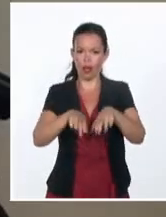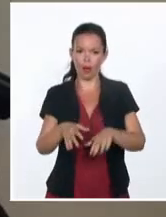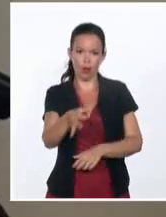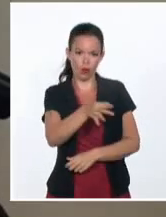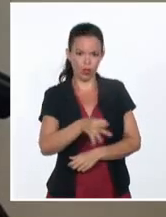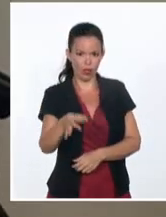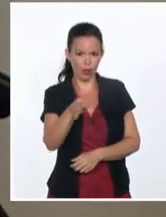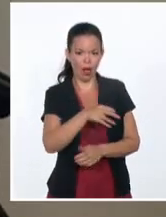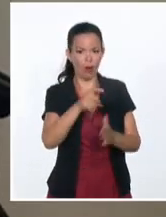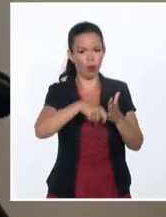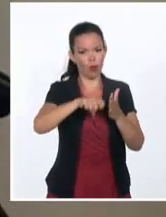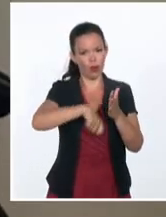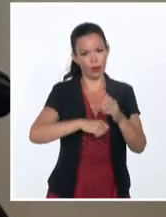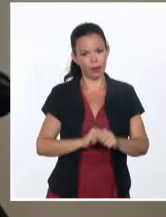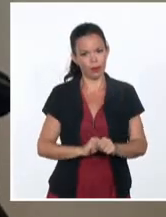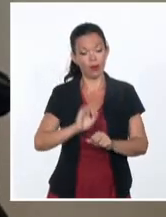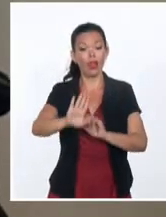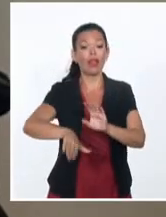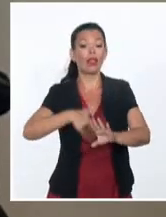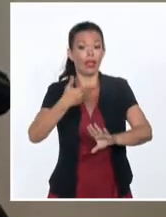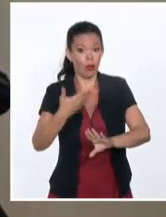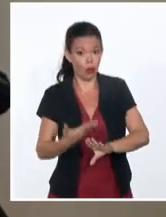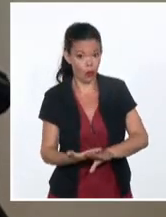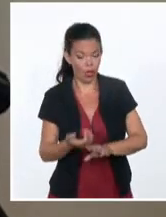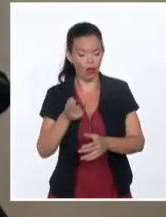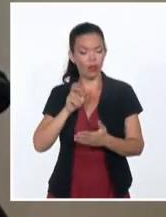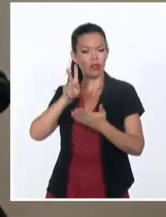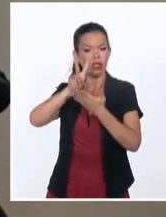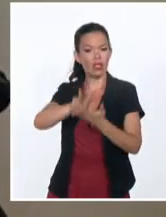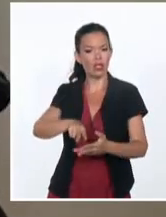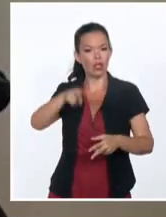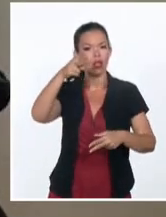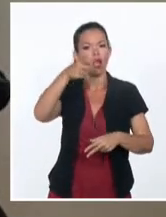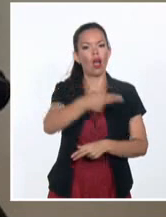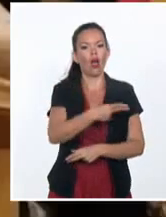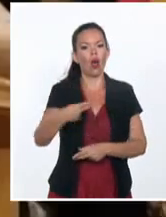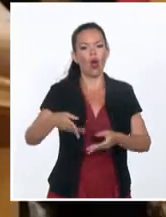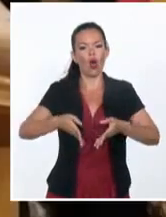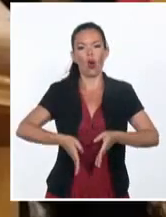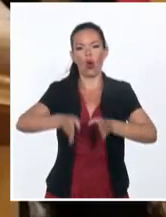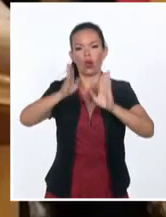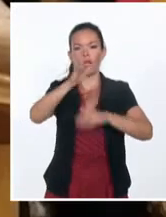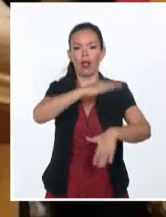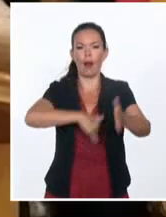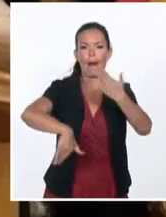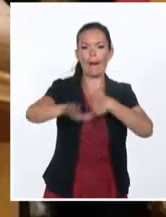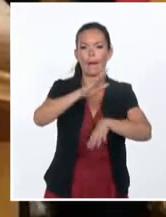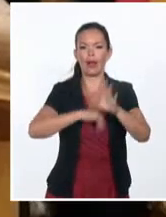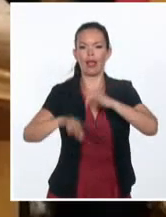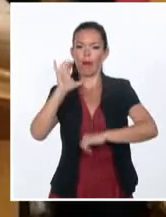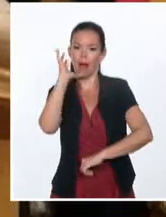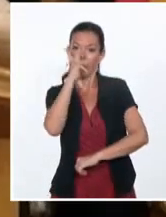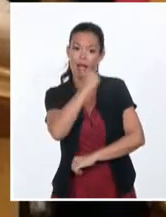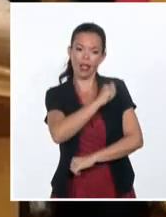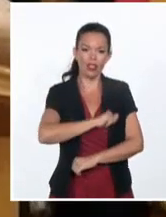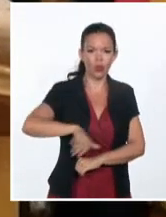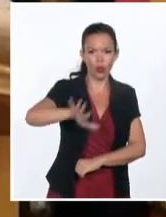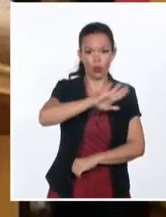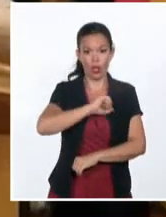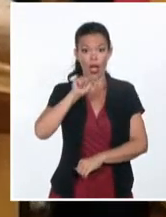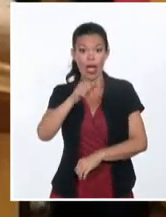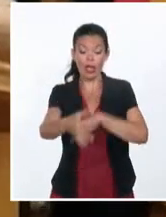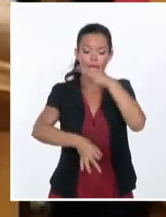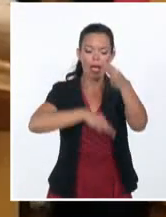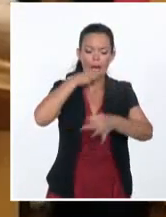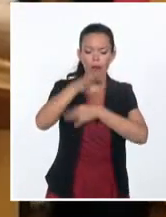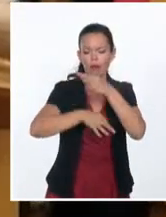Más tarde, el presidente del Consejo de Estado visitó el Hotel Playa Paraíso. Allí la delegada territorial del turismo explicó el sistema empresarial